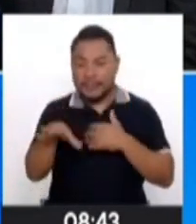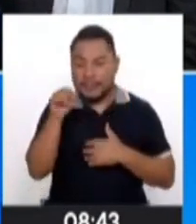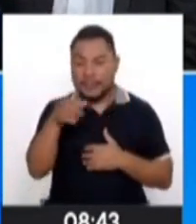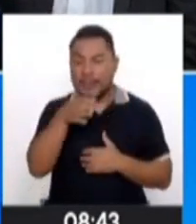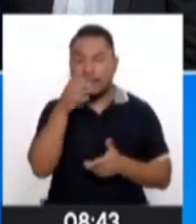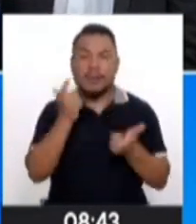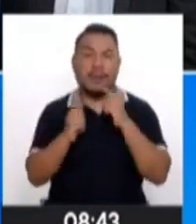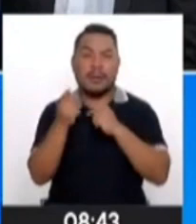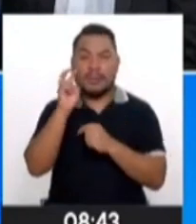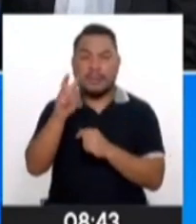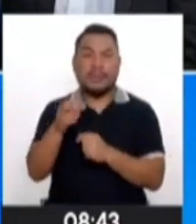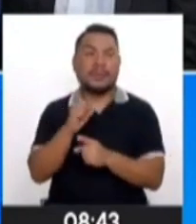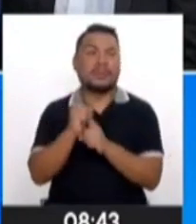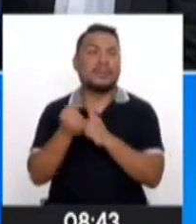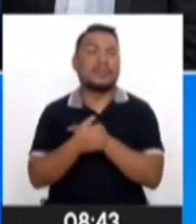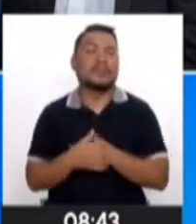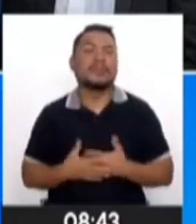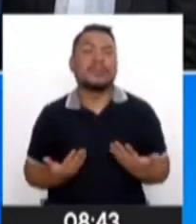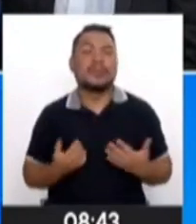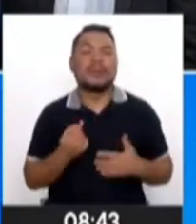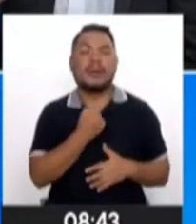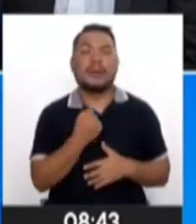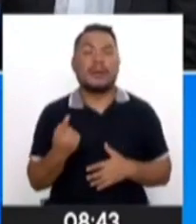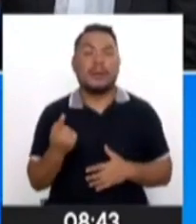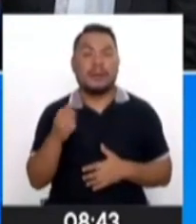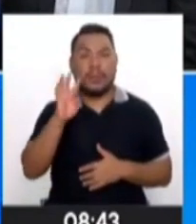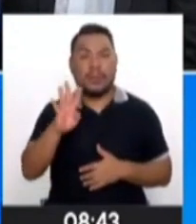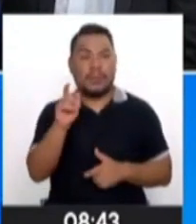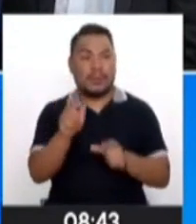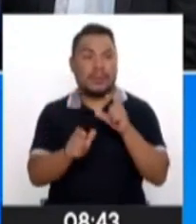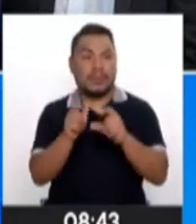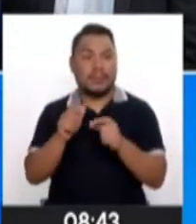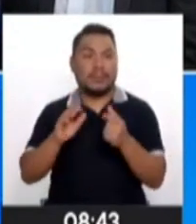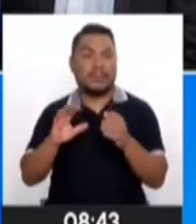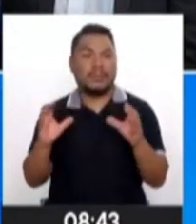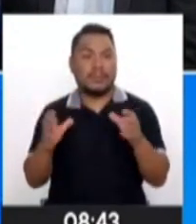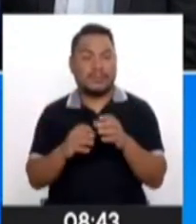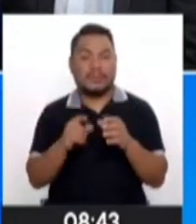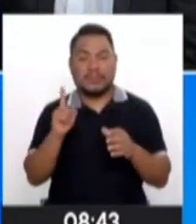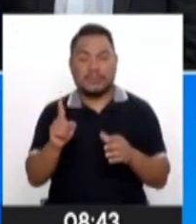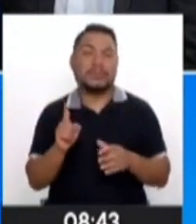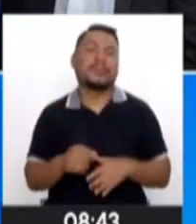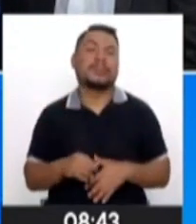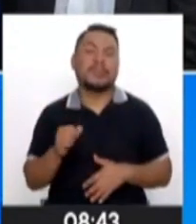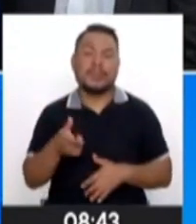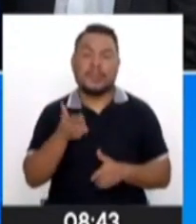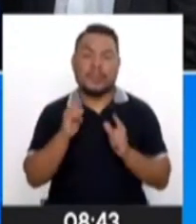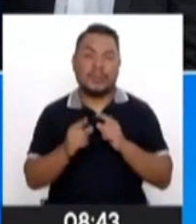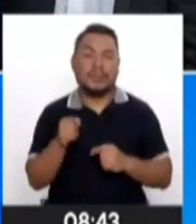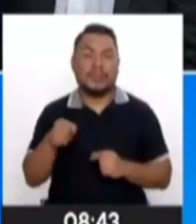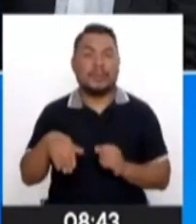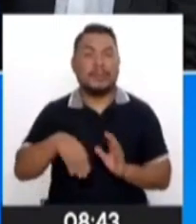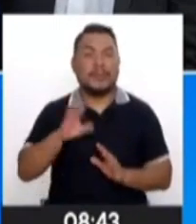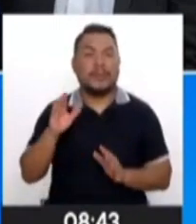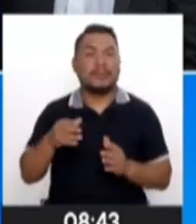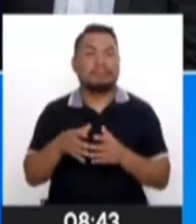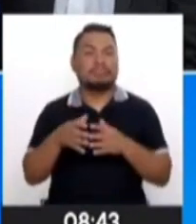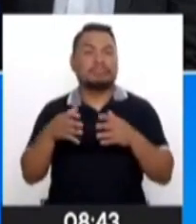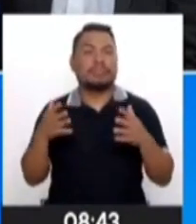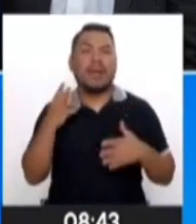se está viendo en la sociedad. De cada cuatro miembros de la comunidad, una es mujer y cada vez están llegando